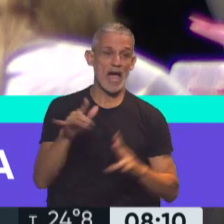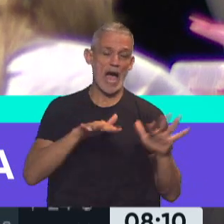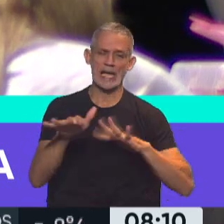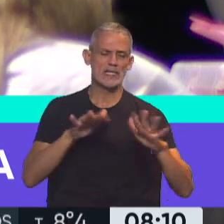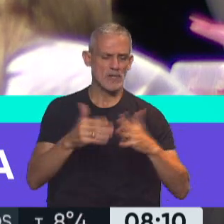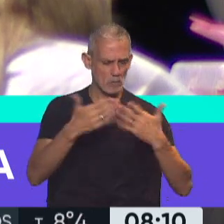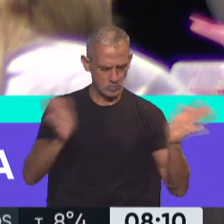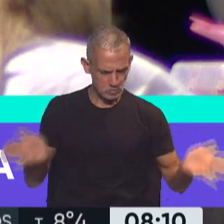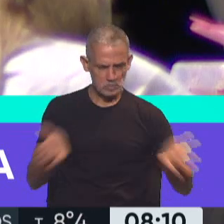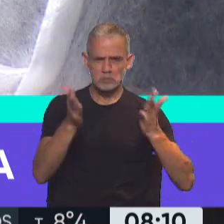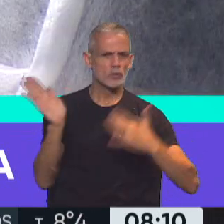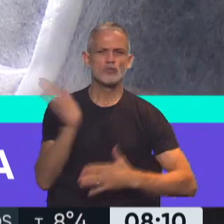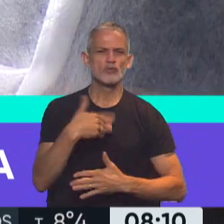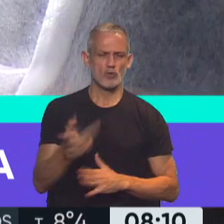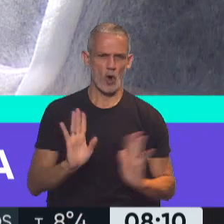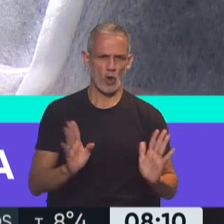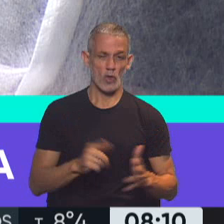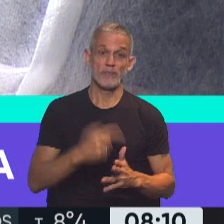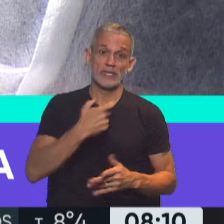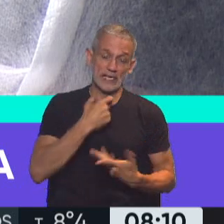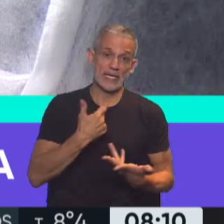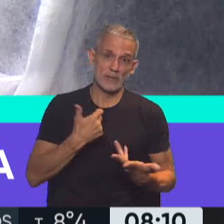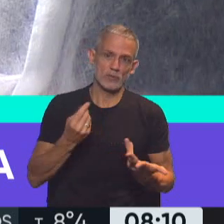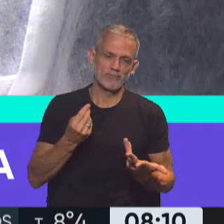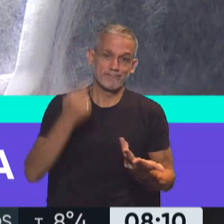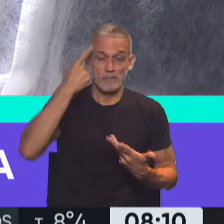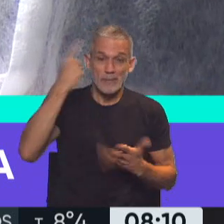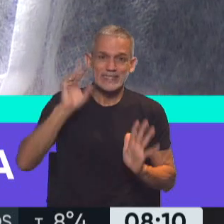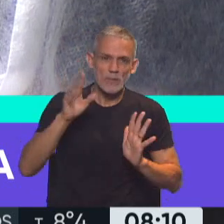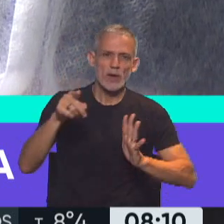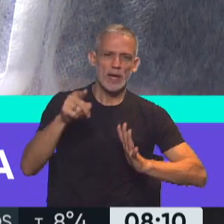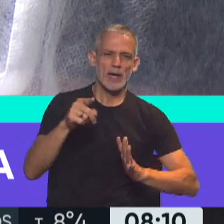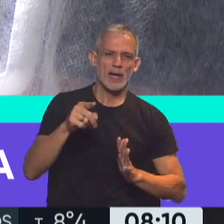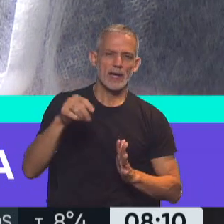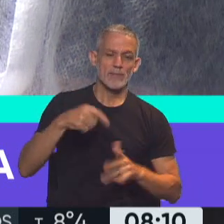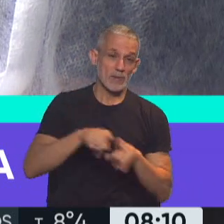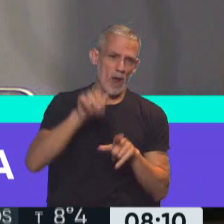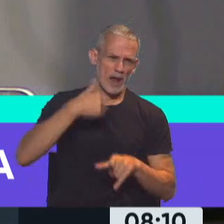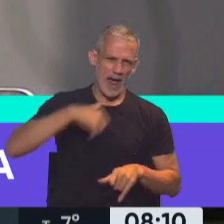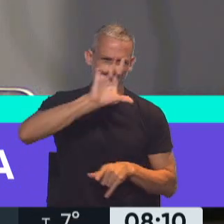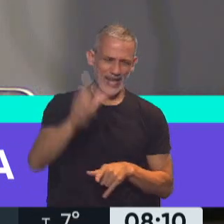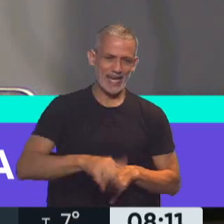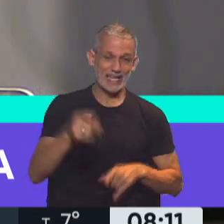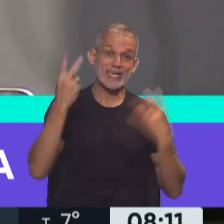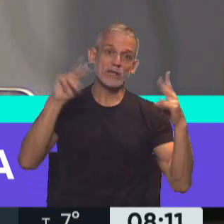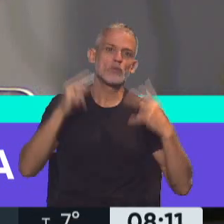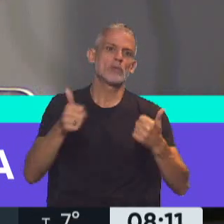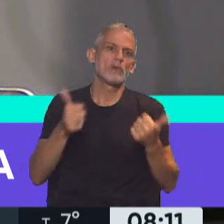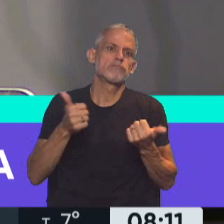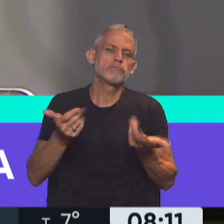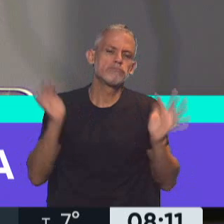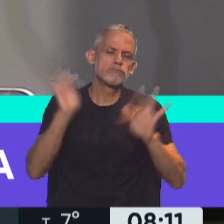habilitadas y, bueno, justamente creemos, como en todo el país, que va a ser una gran temporada turística y, bueno, tendremos que estar